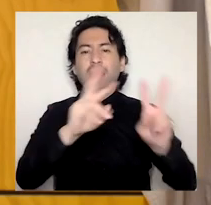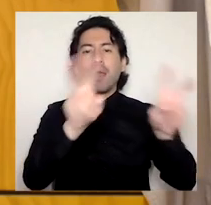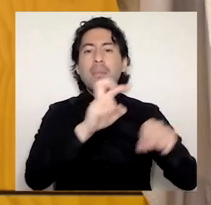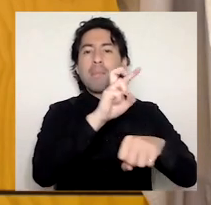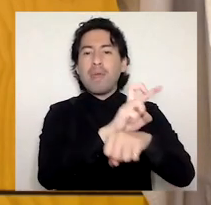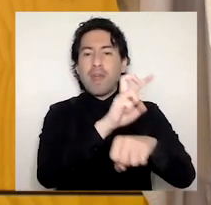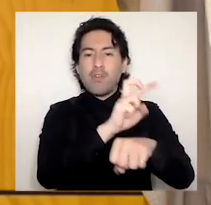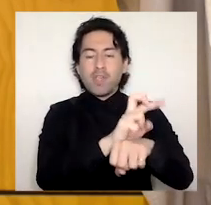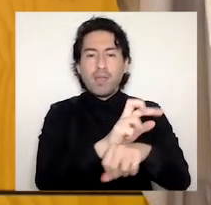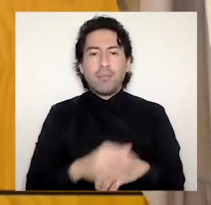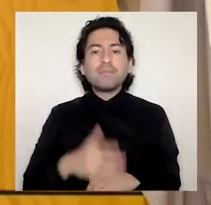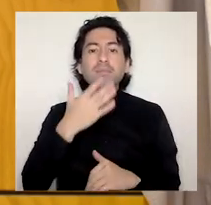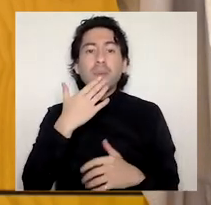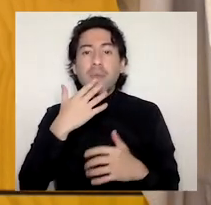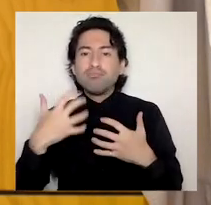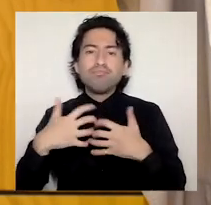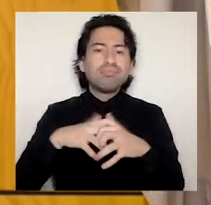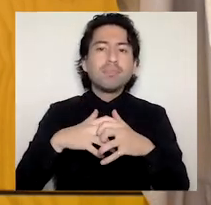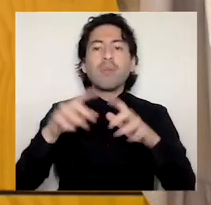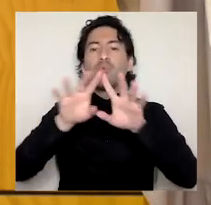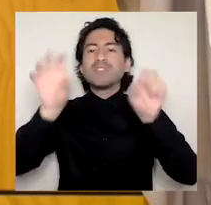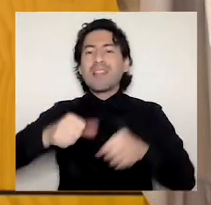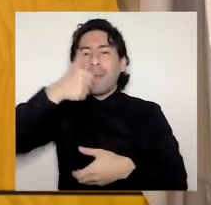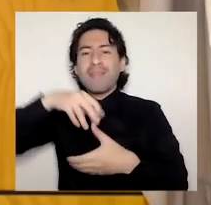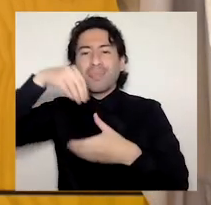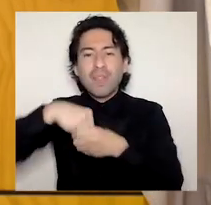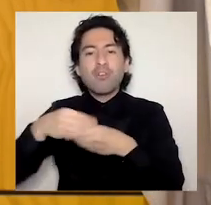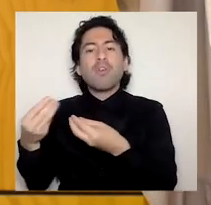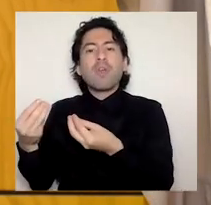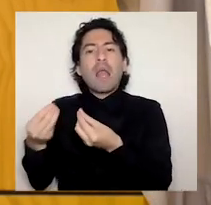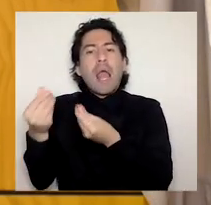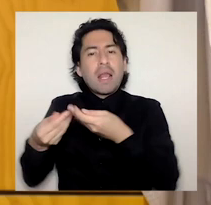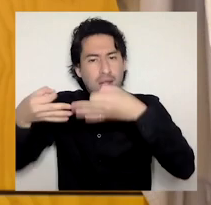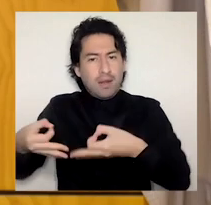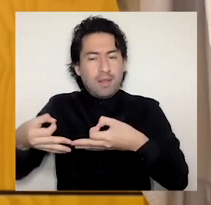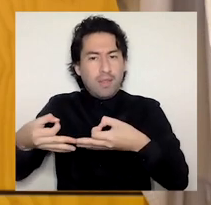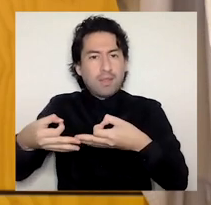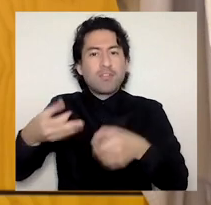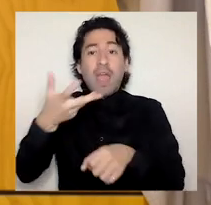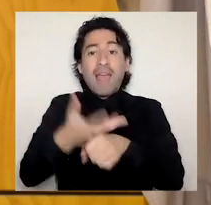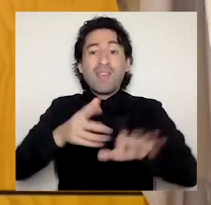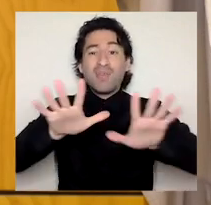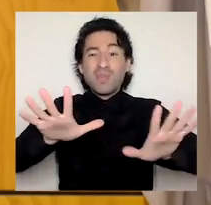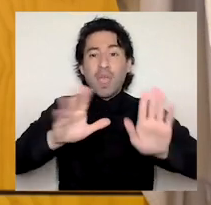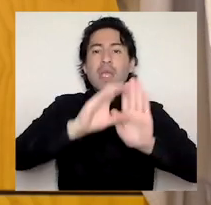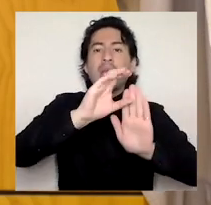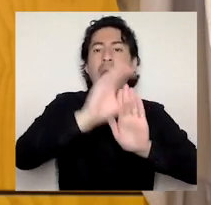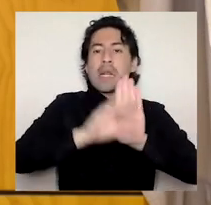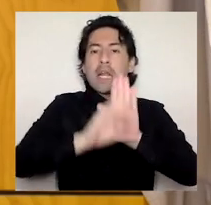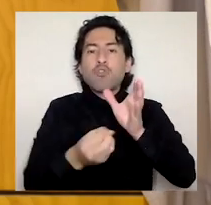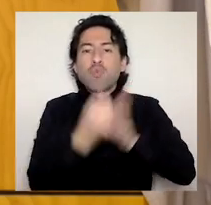implementó el Sistema Interno de Aseguramiento de la Calidad, incorporando diez carreras a este proceso. Además,